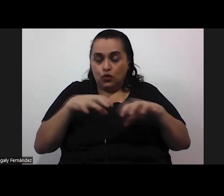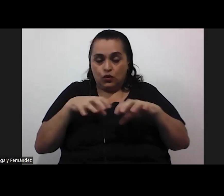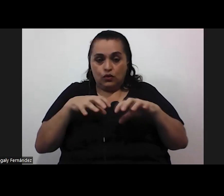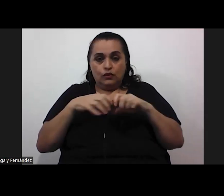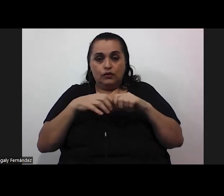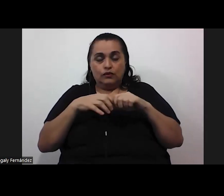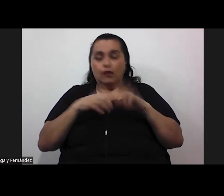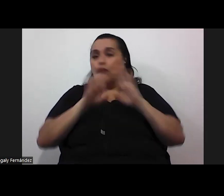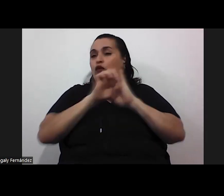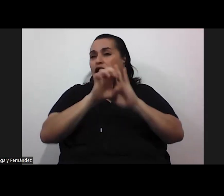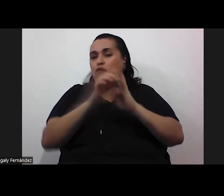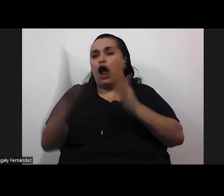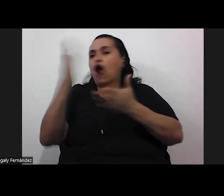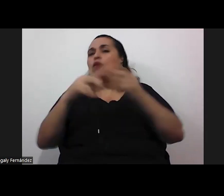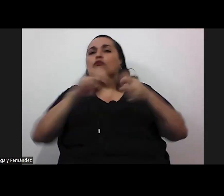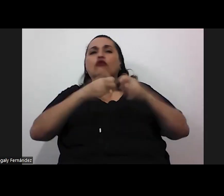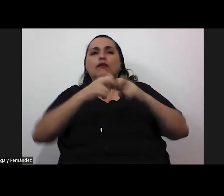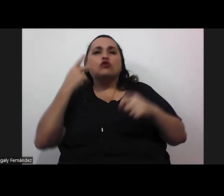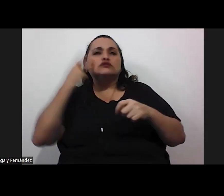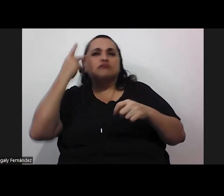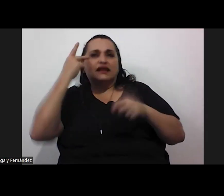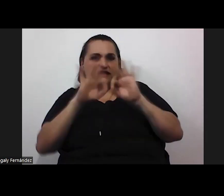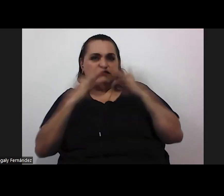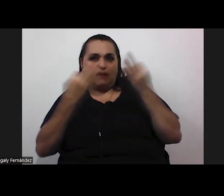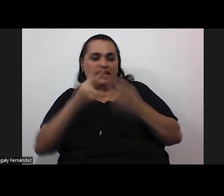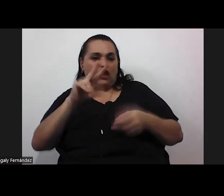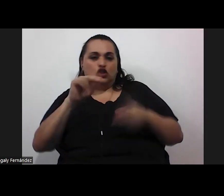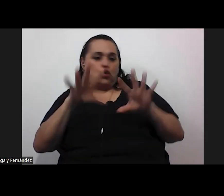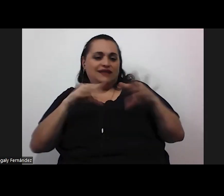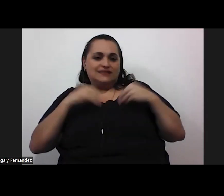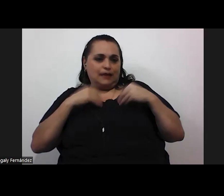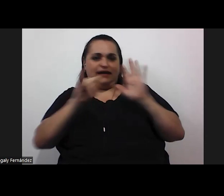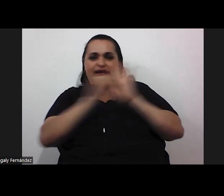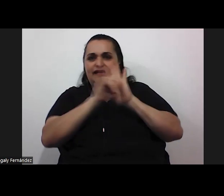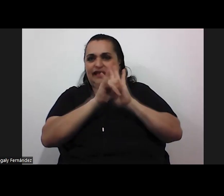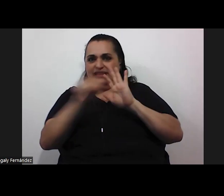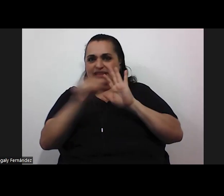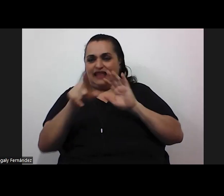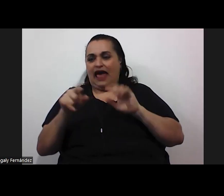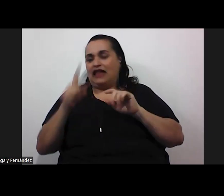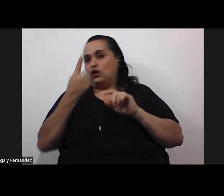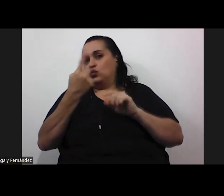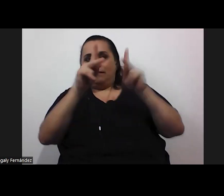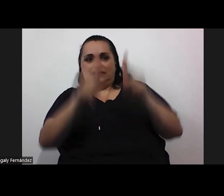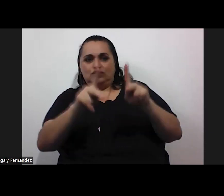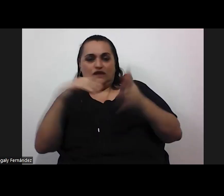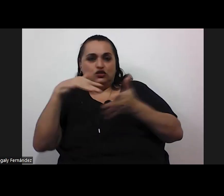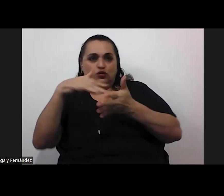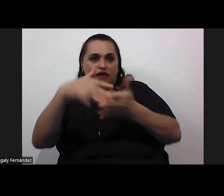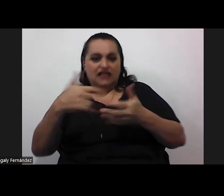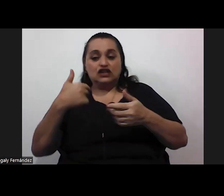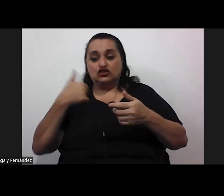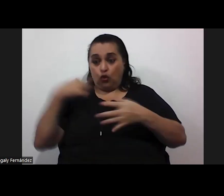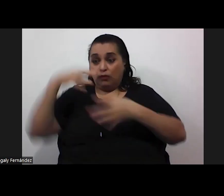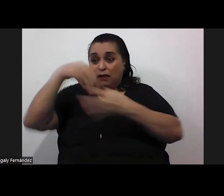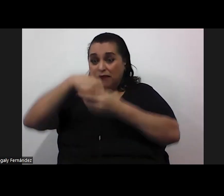por ejemplo algún problema con los padres de familia que tal vez no acepten la identidad de género de alguna de alguna de las personas estudiantes si yo intervengo